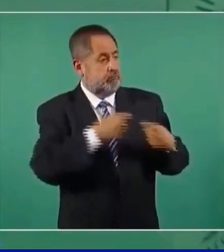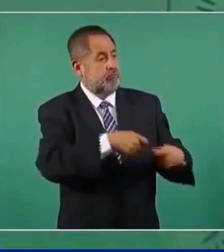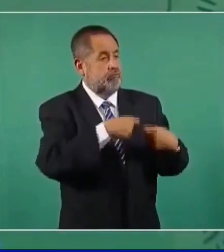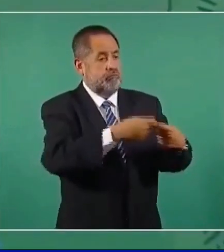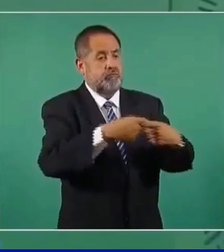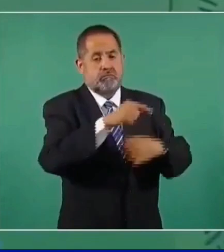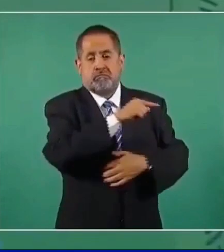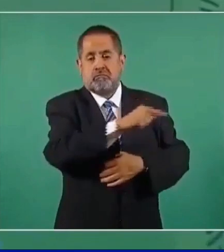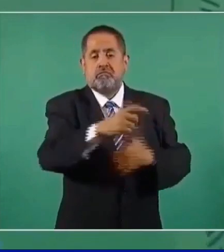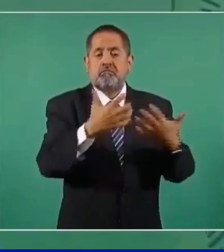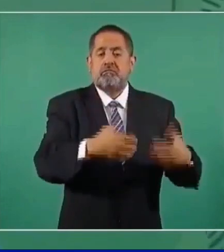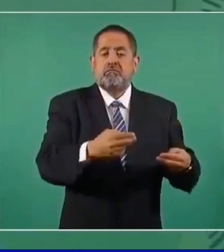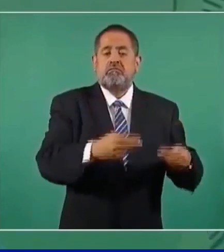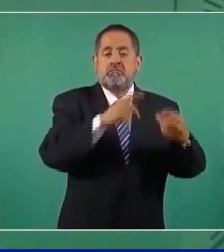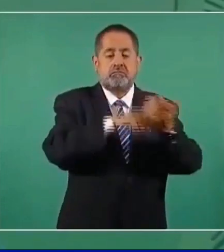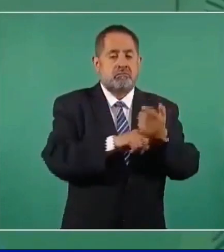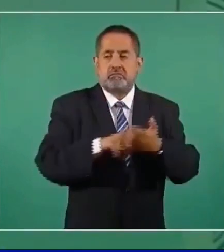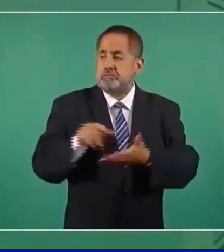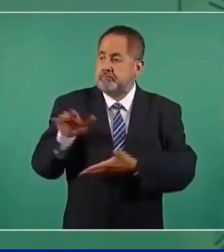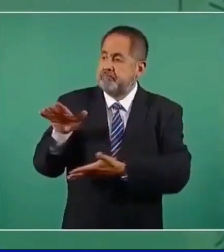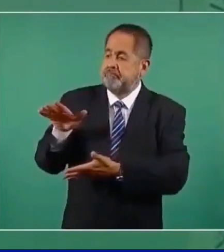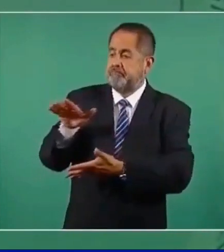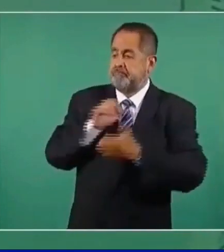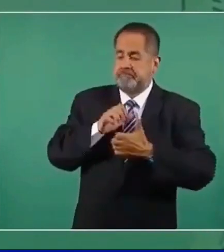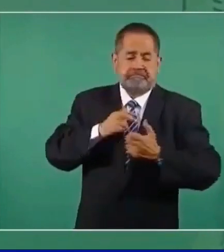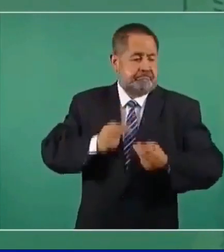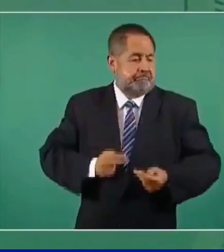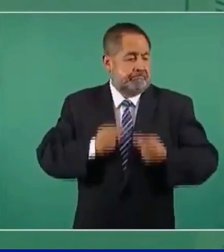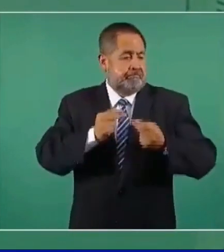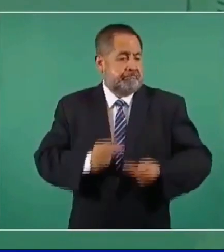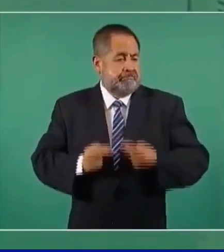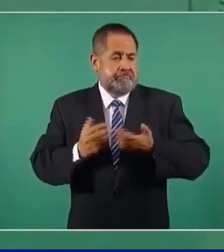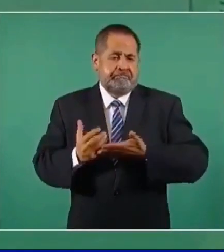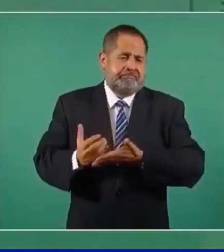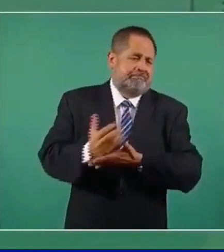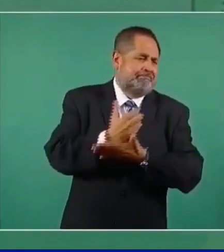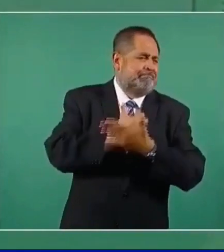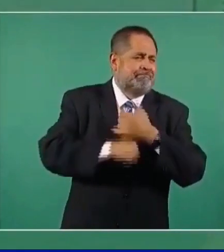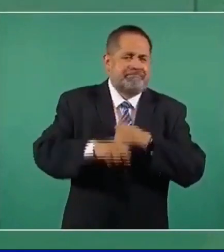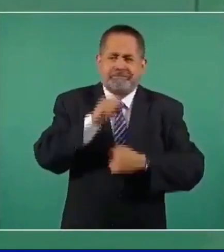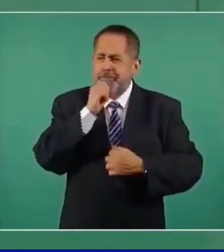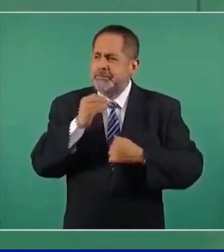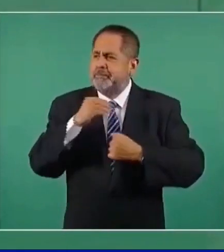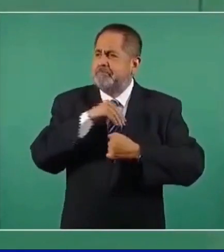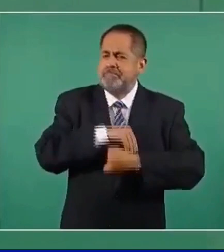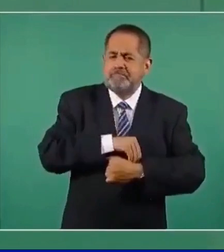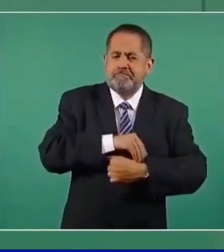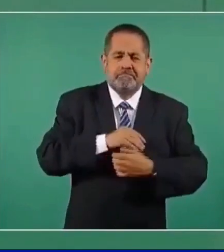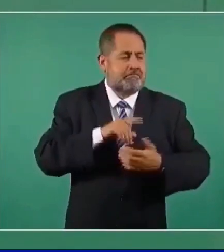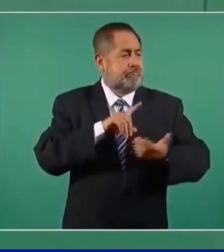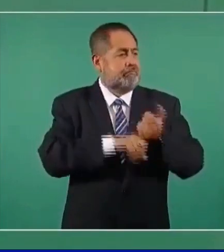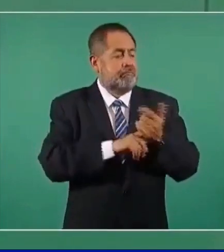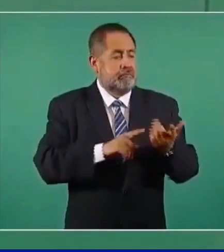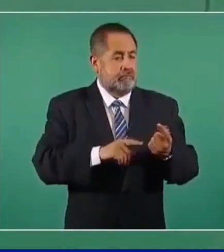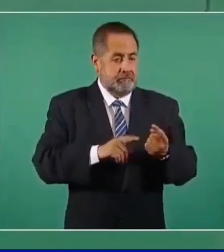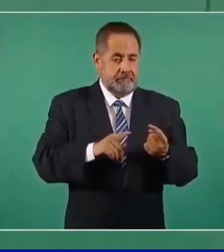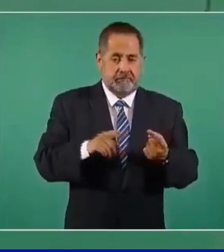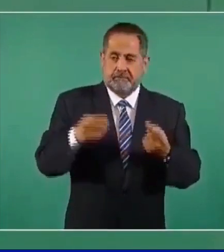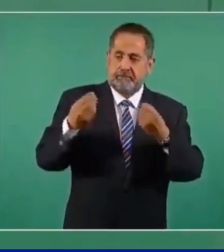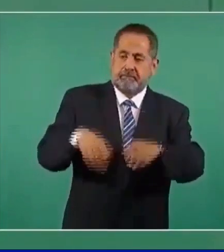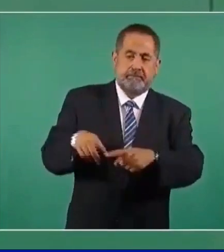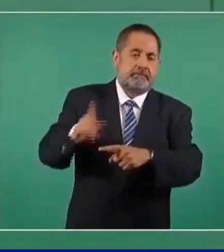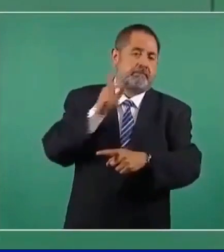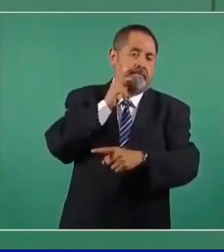empresas hicieran jugosos negocios en Pemex y en la Comisión Federal de